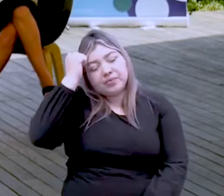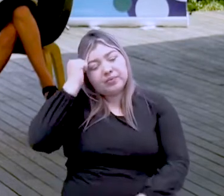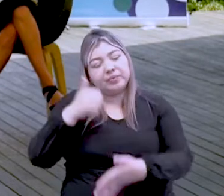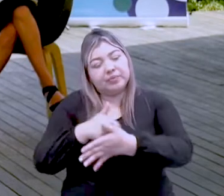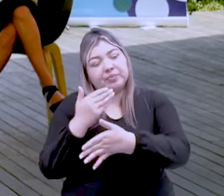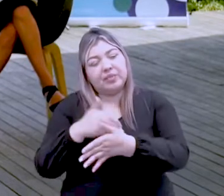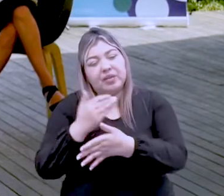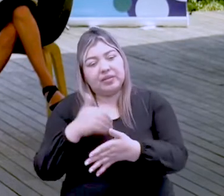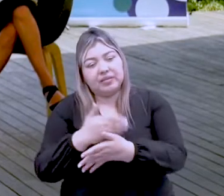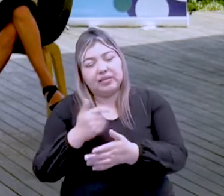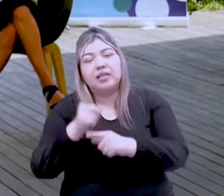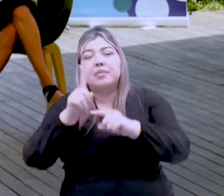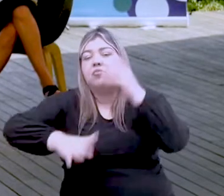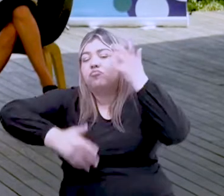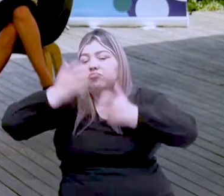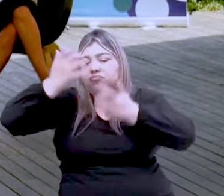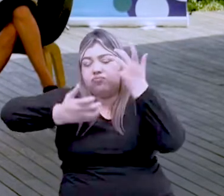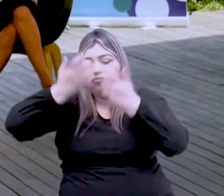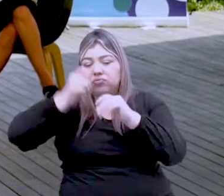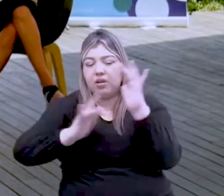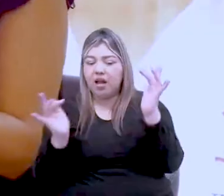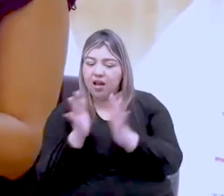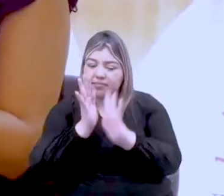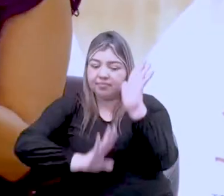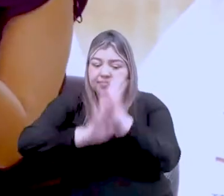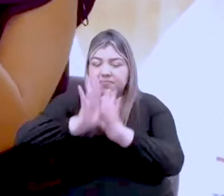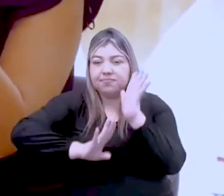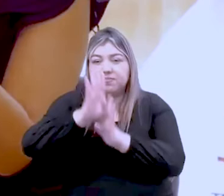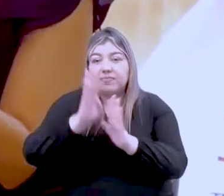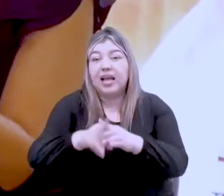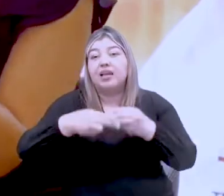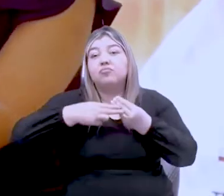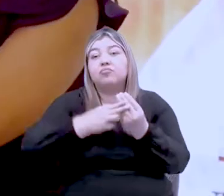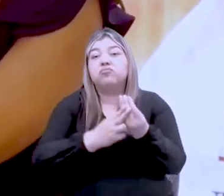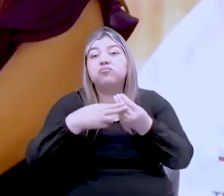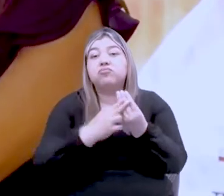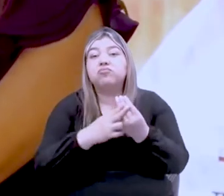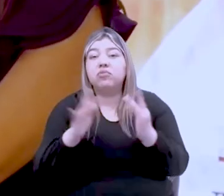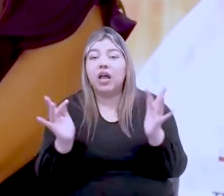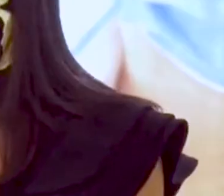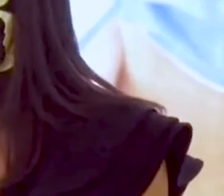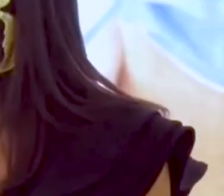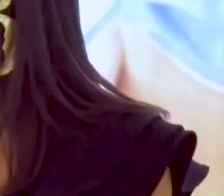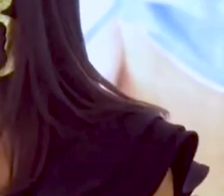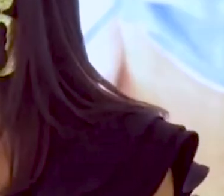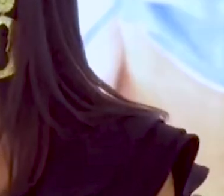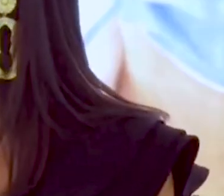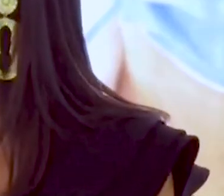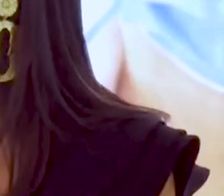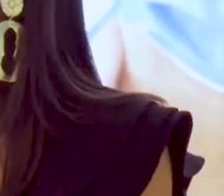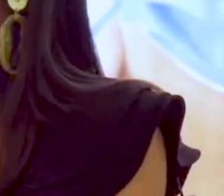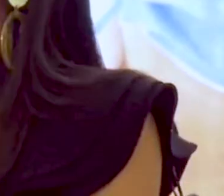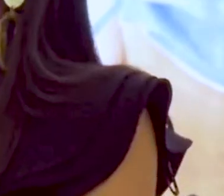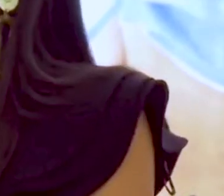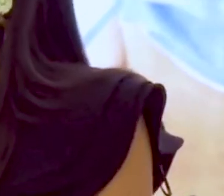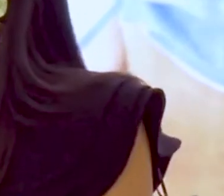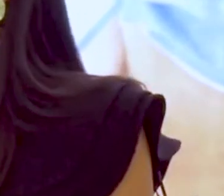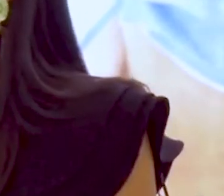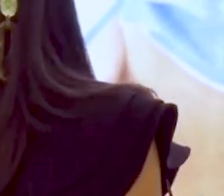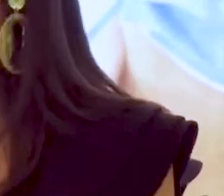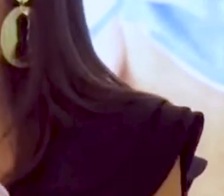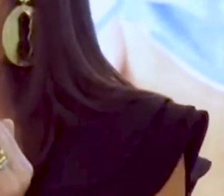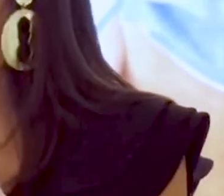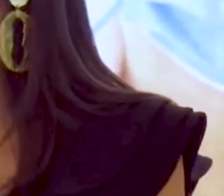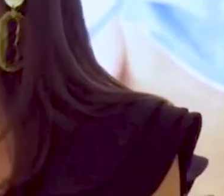y con Evaluar para Avanzar como herramienta de valoración de grado tercero a grado 11. Eso es el instrumento de valoración, es